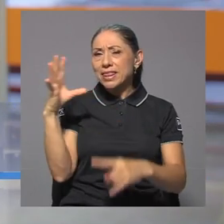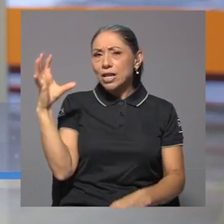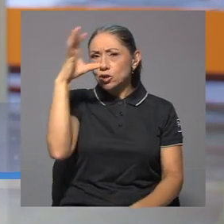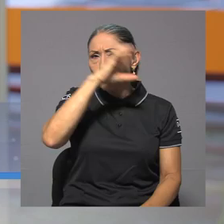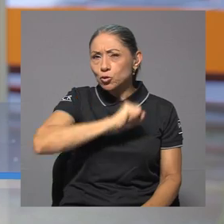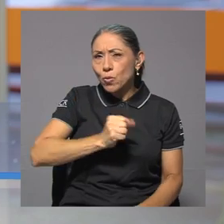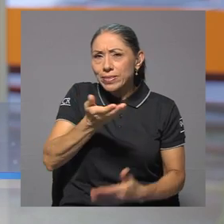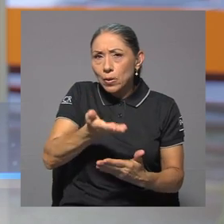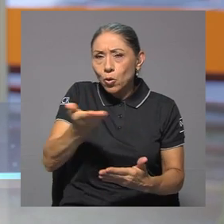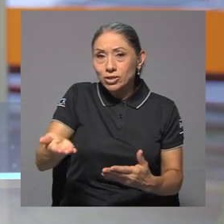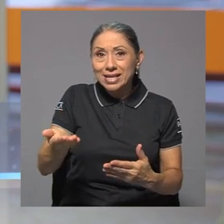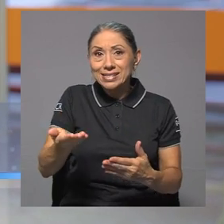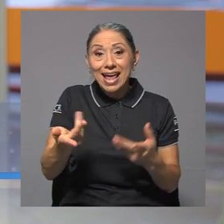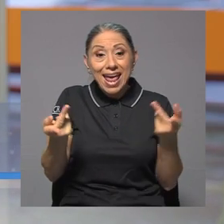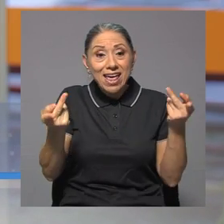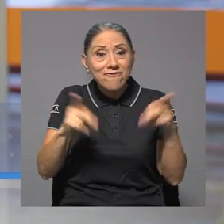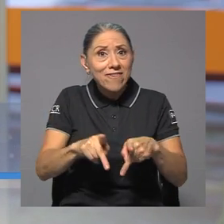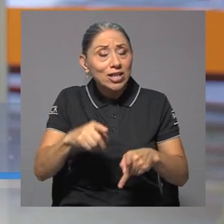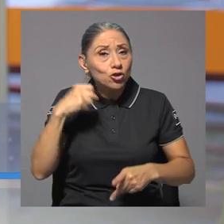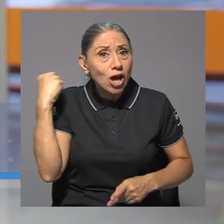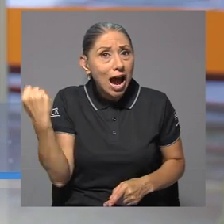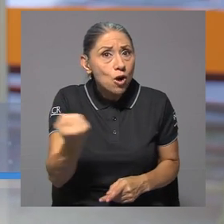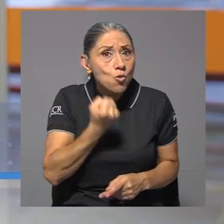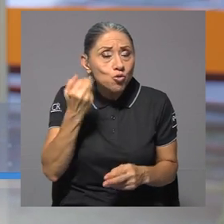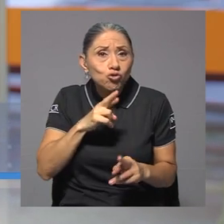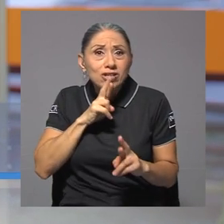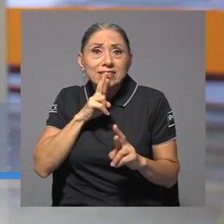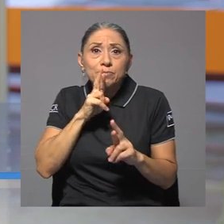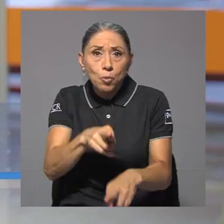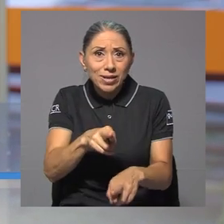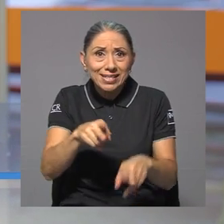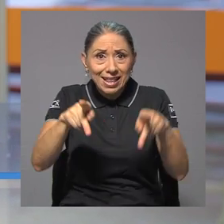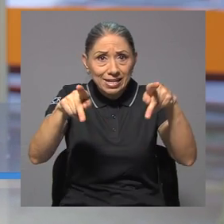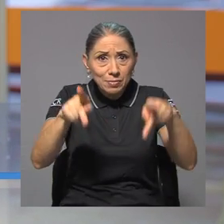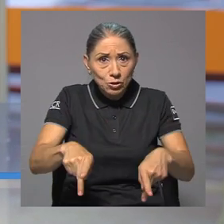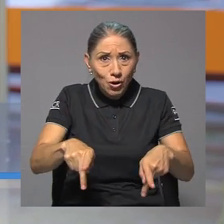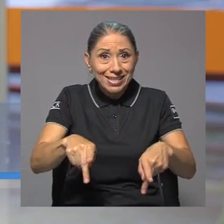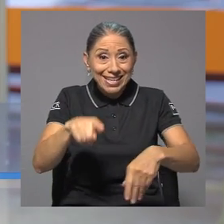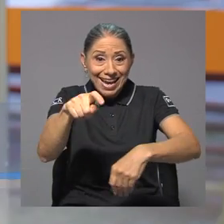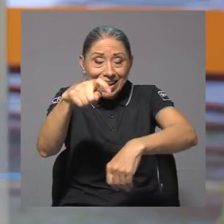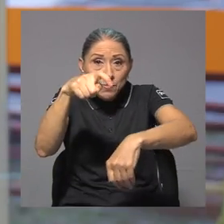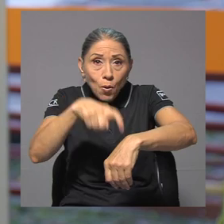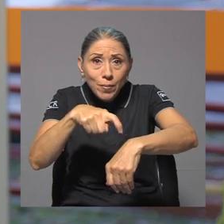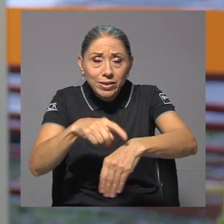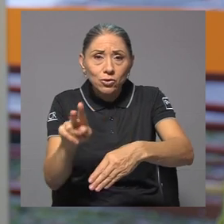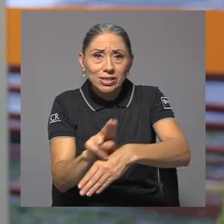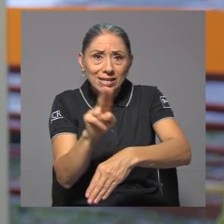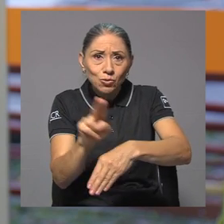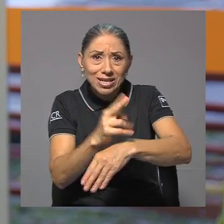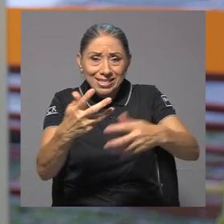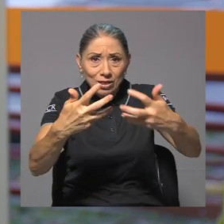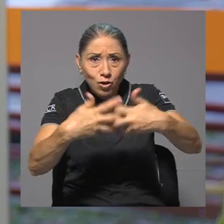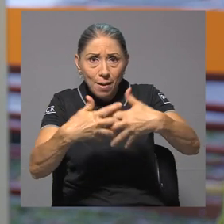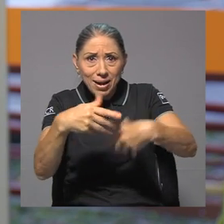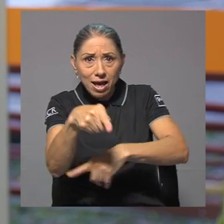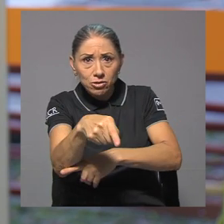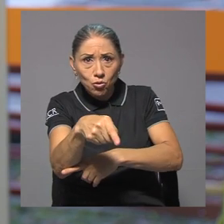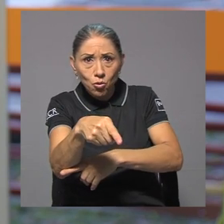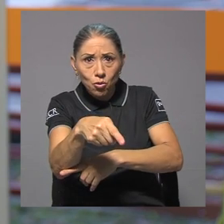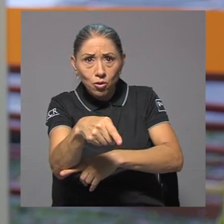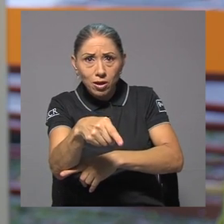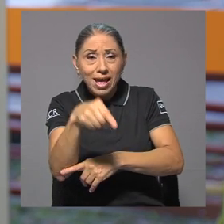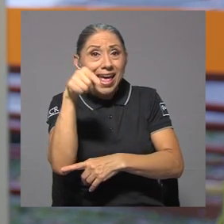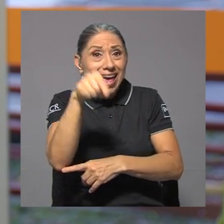que los efectos agudos que se llaman, es decir, la respuesta que tienen las personas en el momento en que están utilizando el